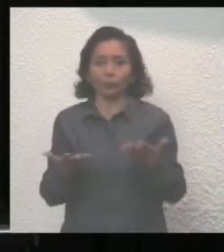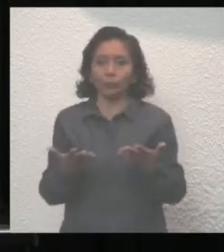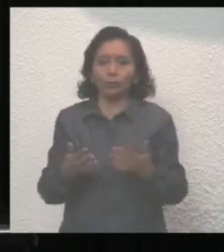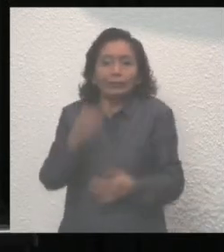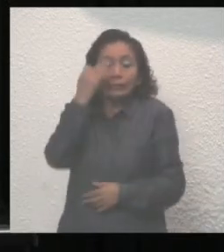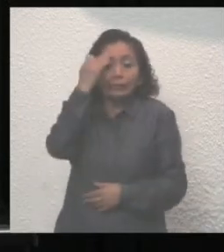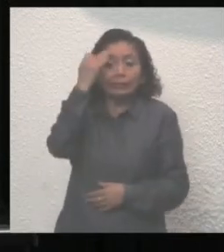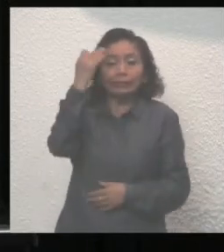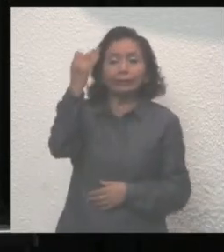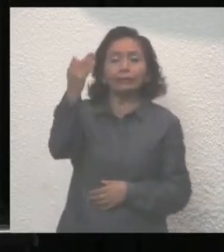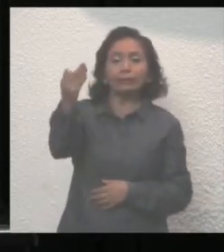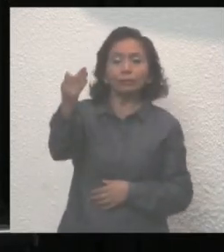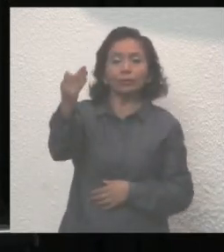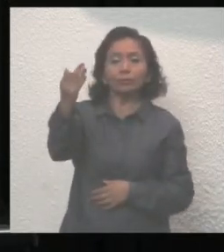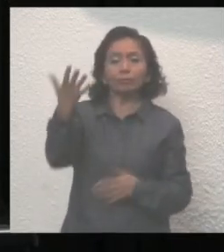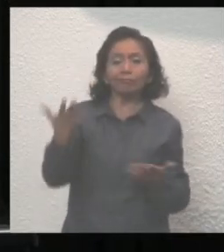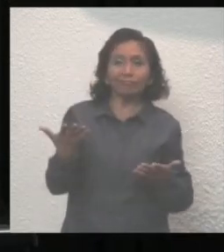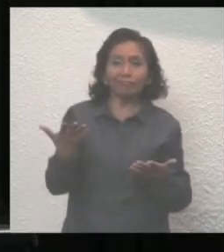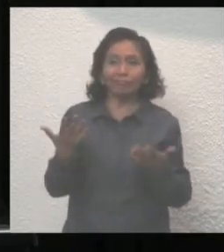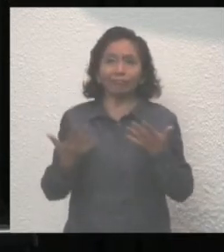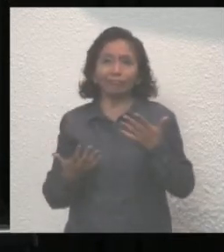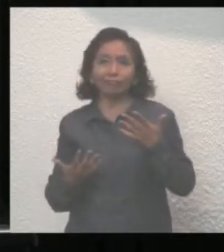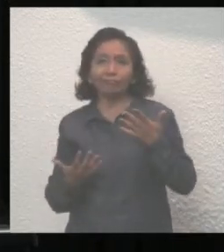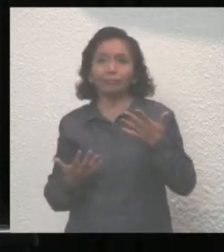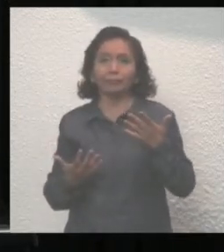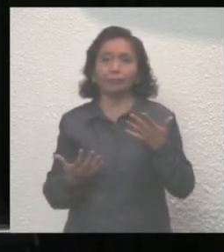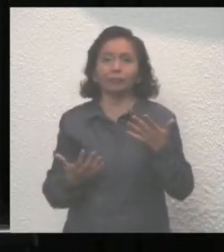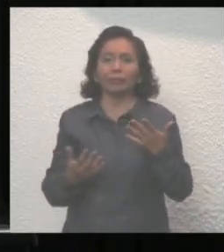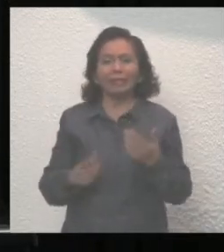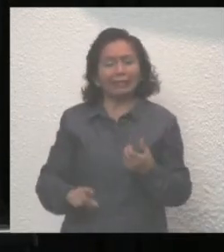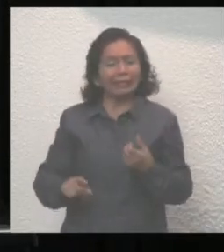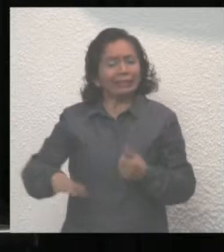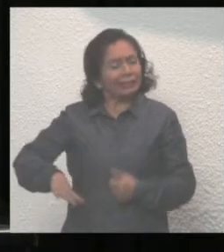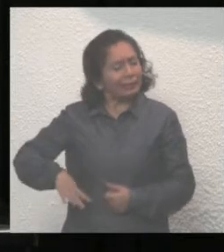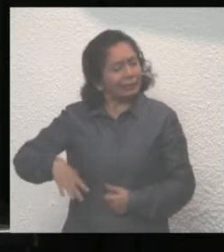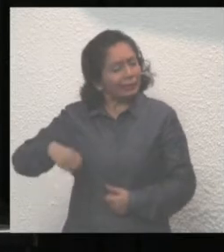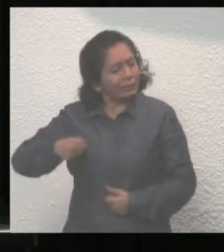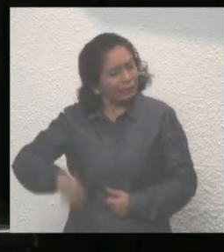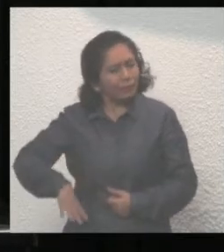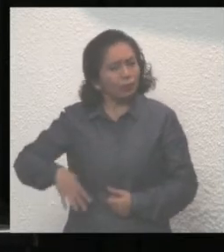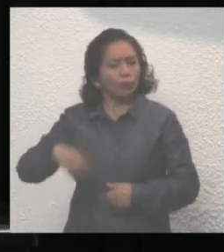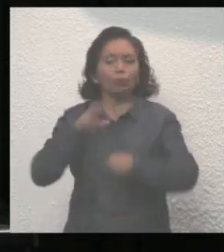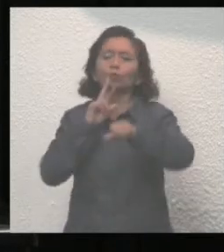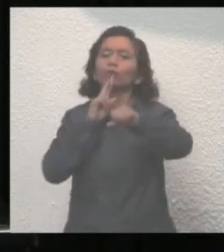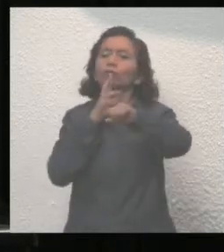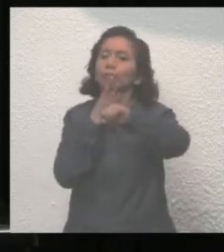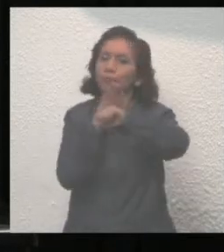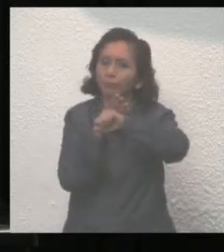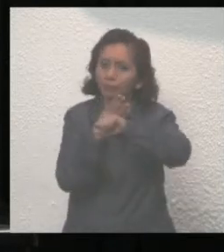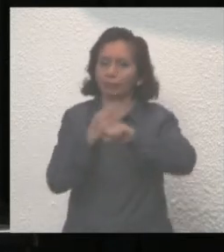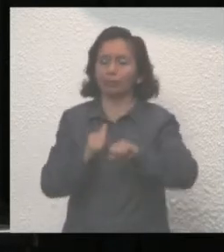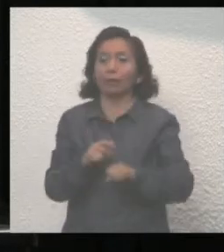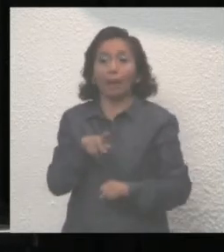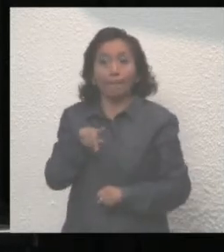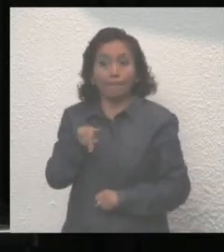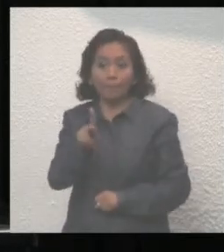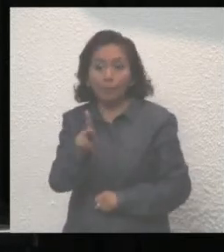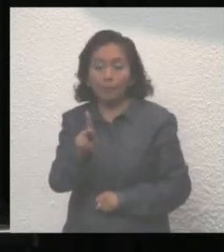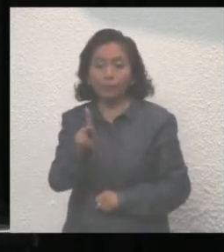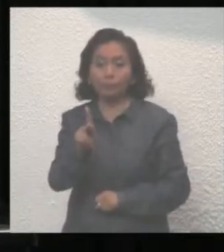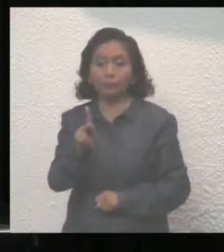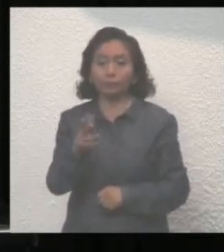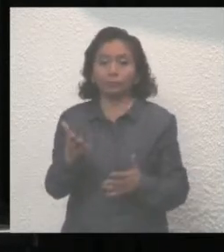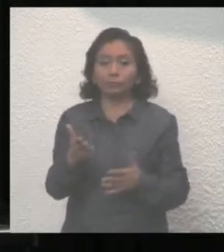tiempos que nos han demandado mucho esfuerzo responsabilidad pero sobre todo